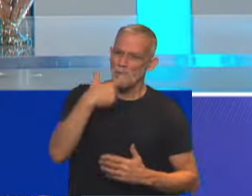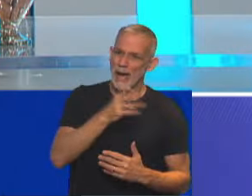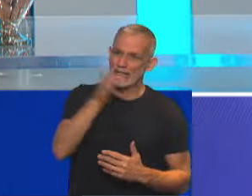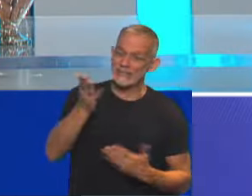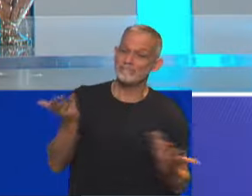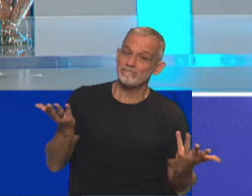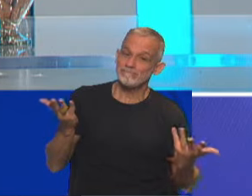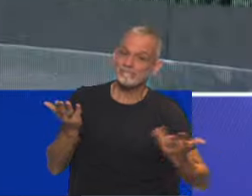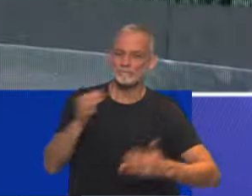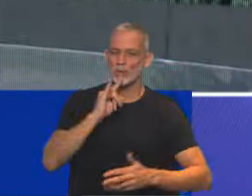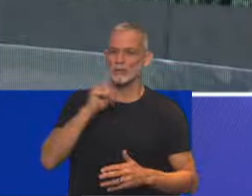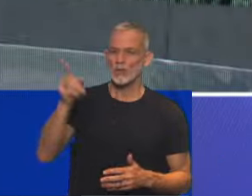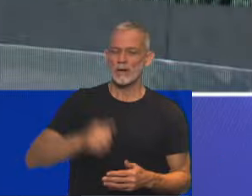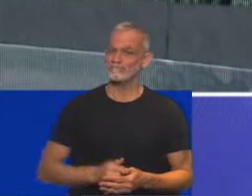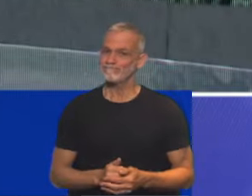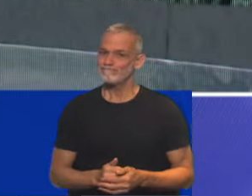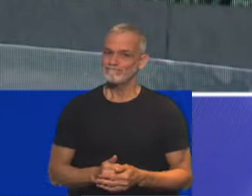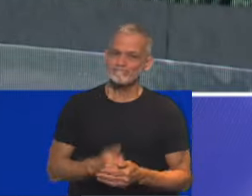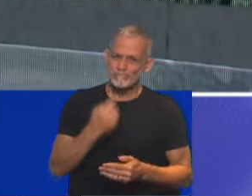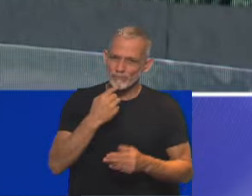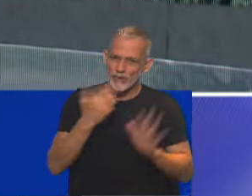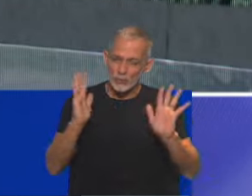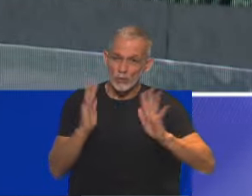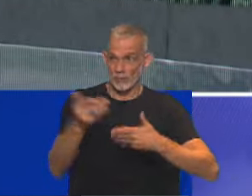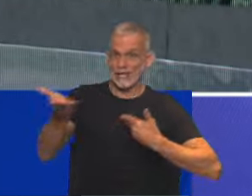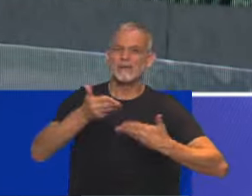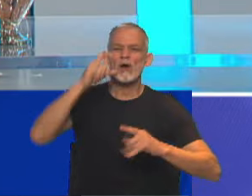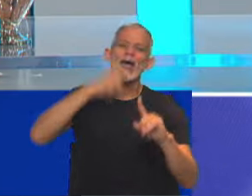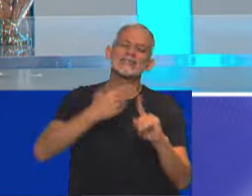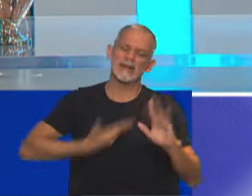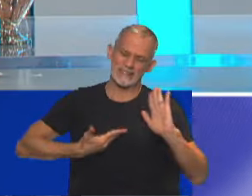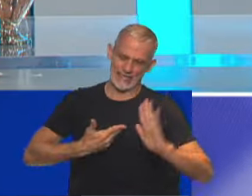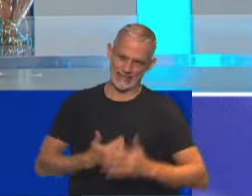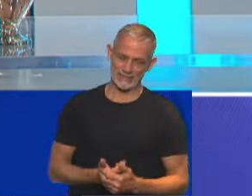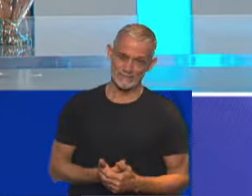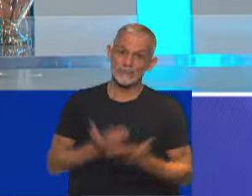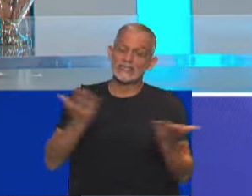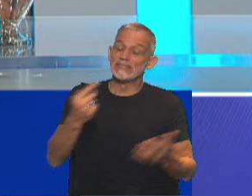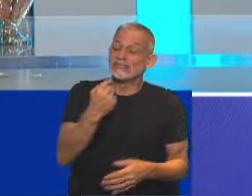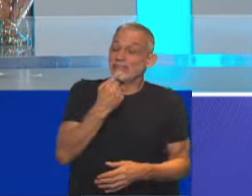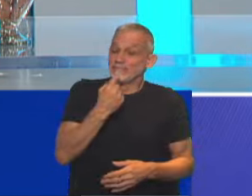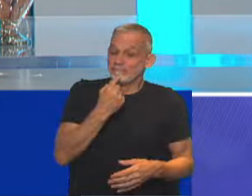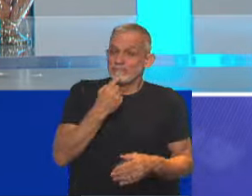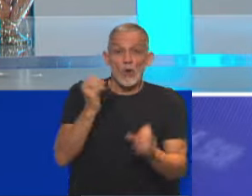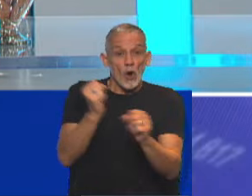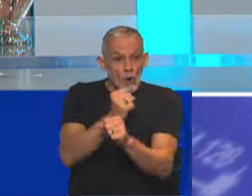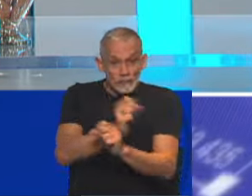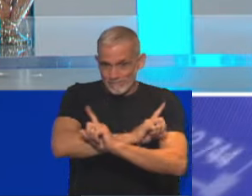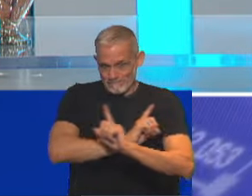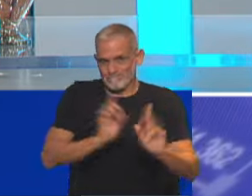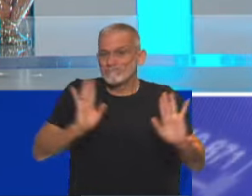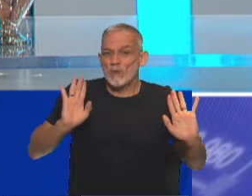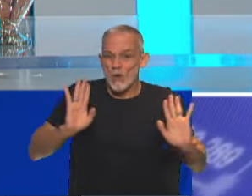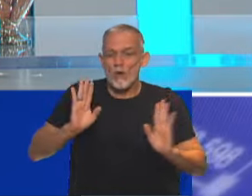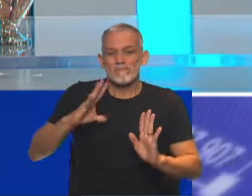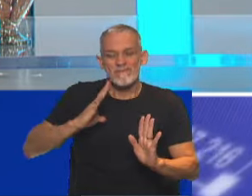Macri a lo que será la firma del Acta de Mayo, invitado como expresidente, claro? Claro, esa es la gran duda, no está confirmada su presencia en